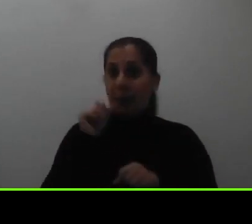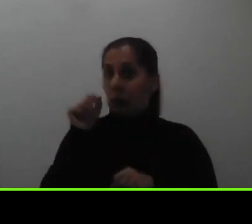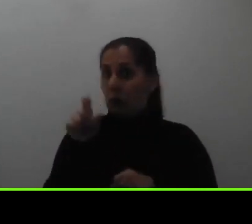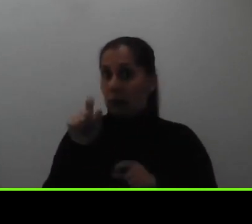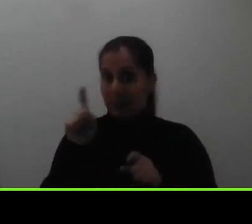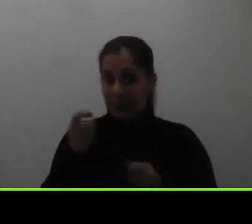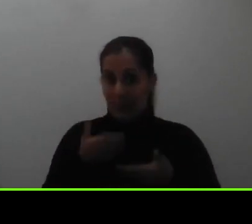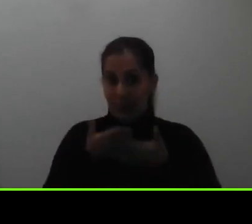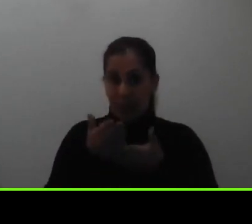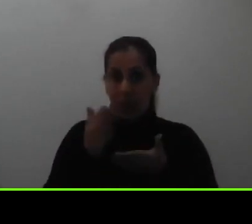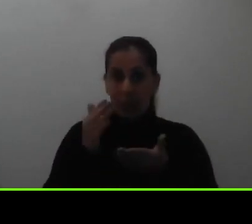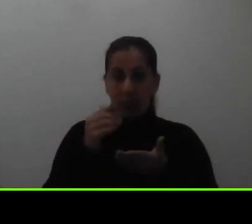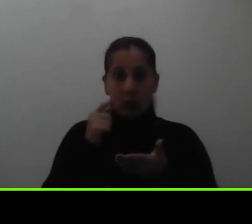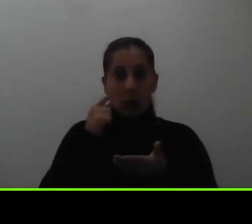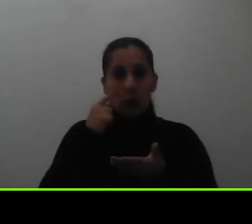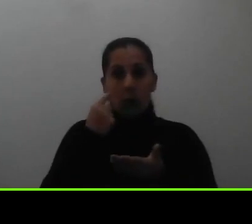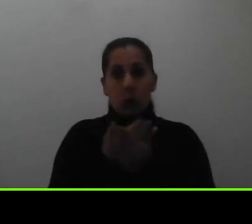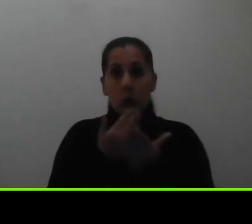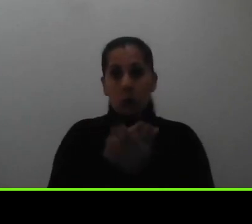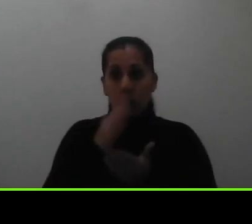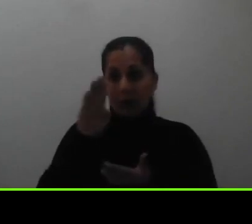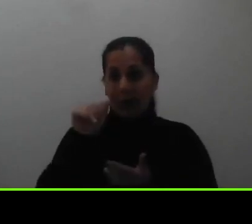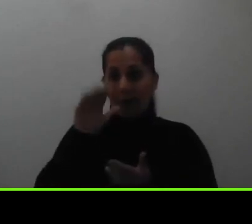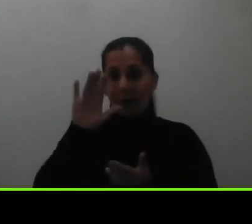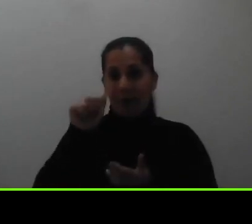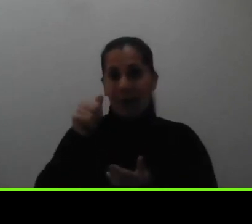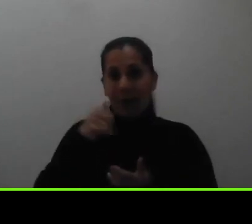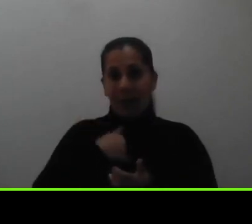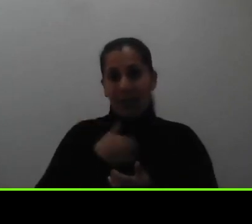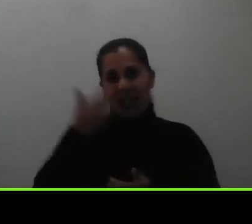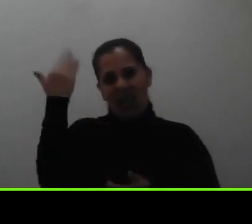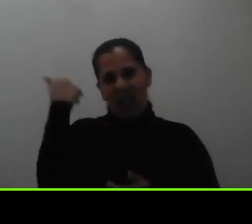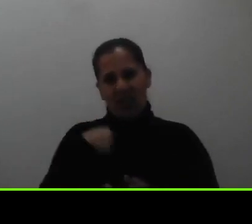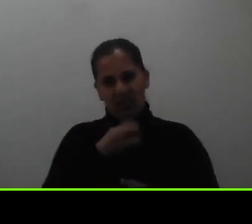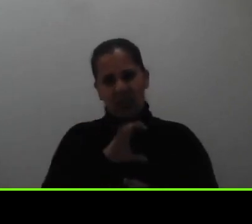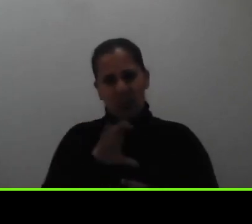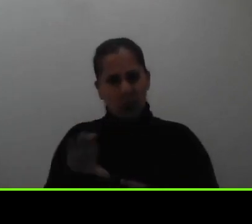constancias de beca de beca que tuvieron en la secundaria